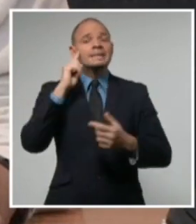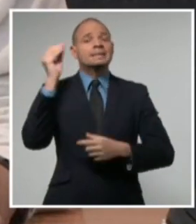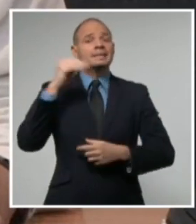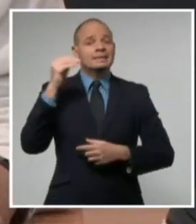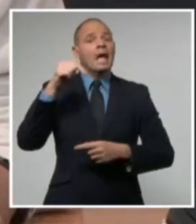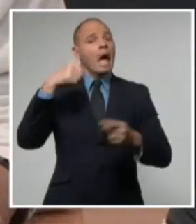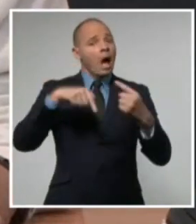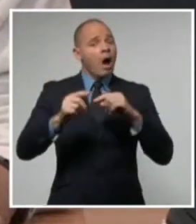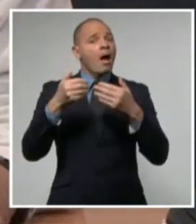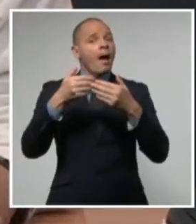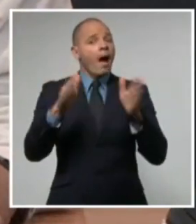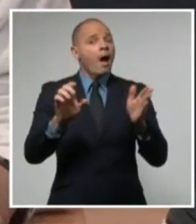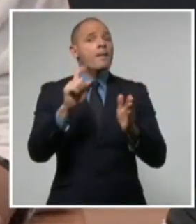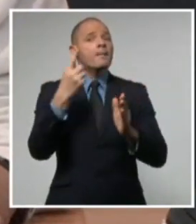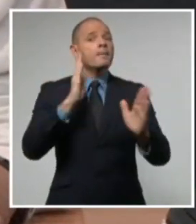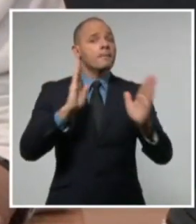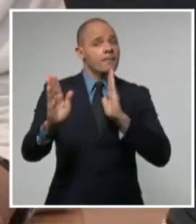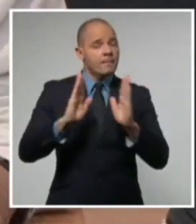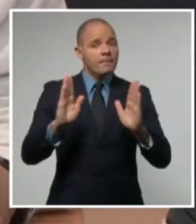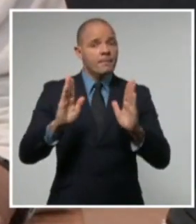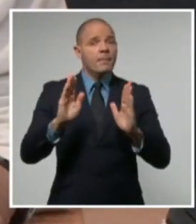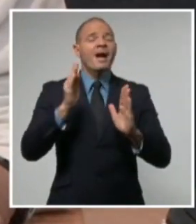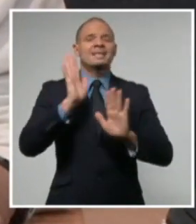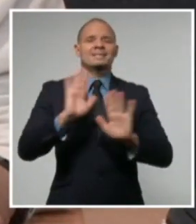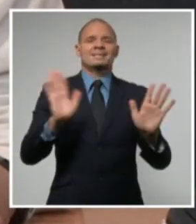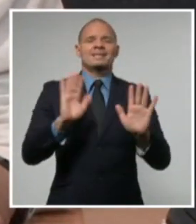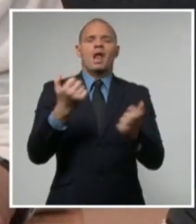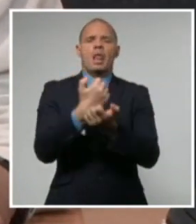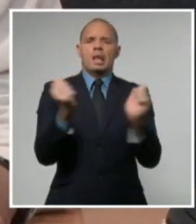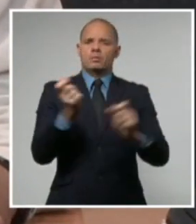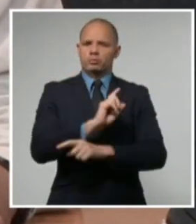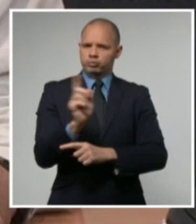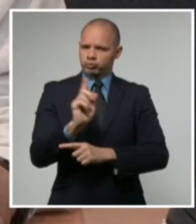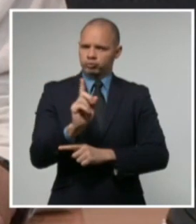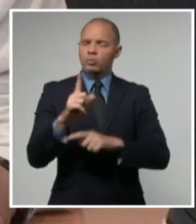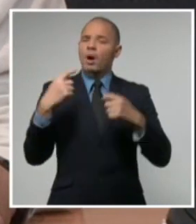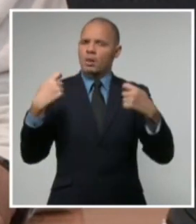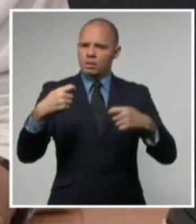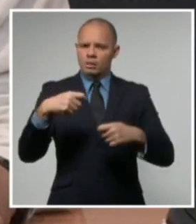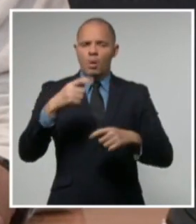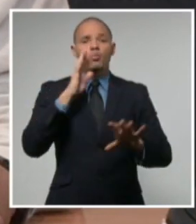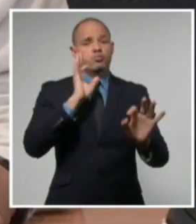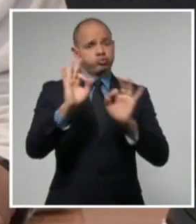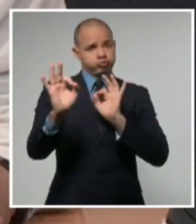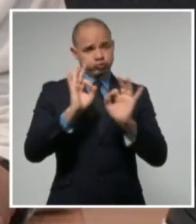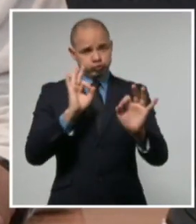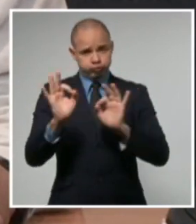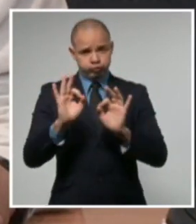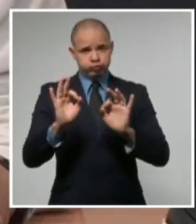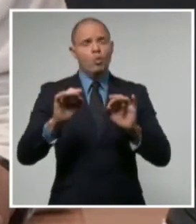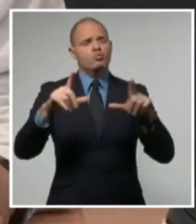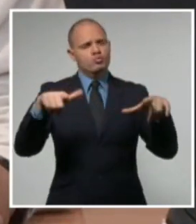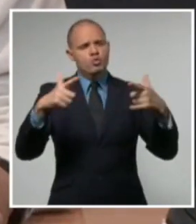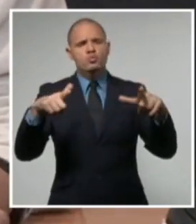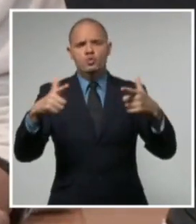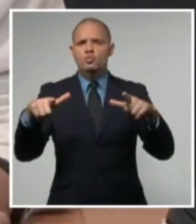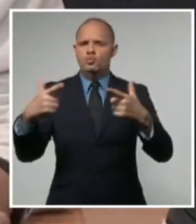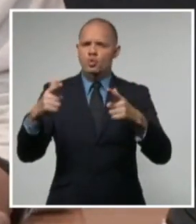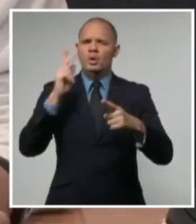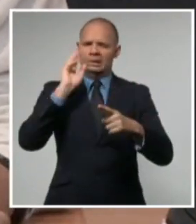etapa con mucha responsabilidad y cautela, cumpliendo estrictamente las medidas